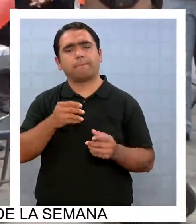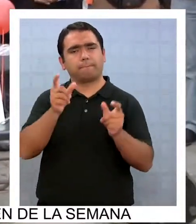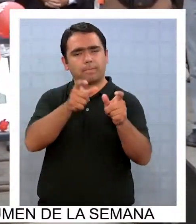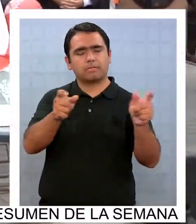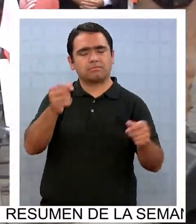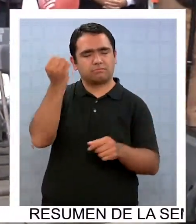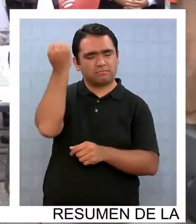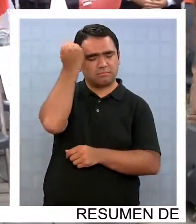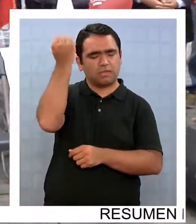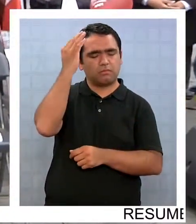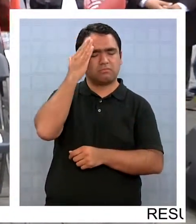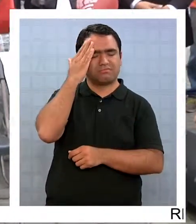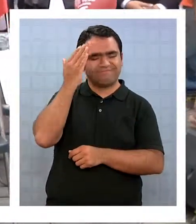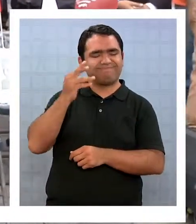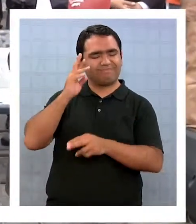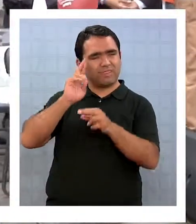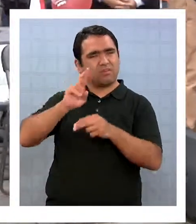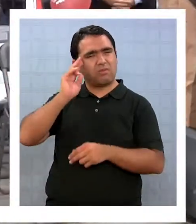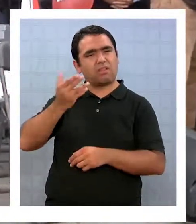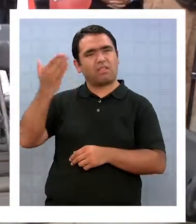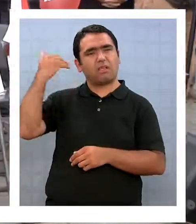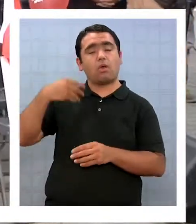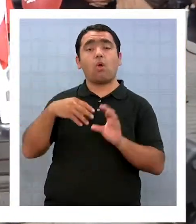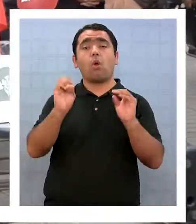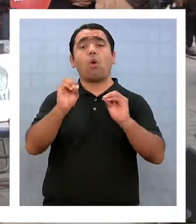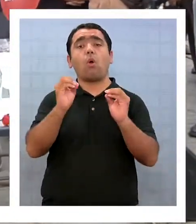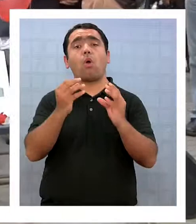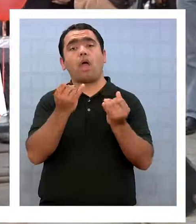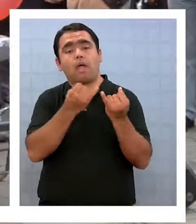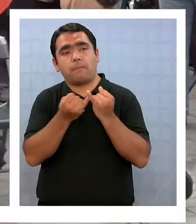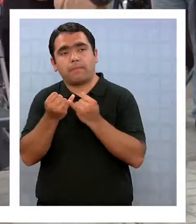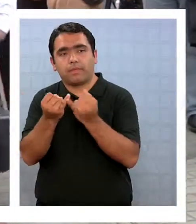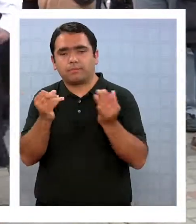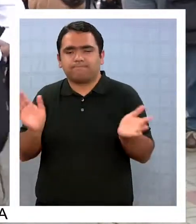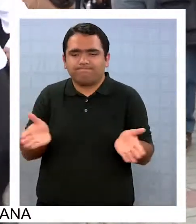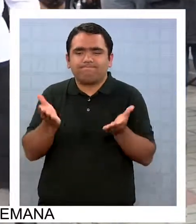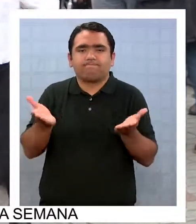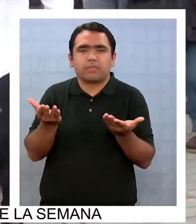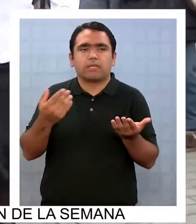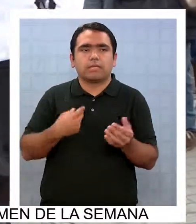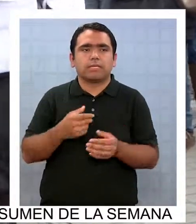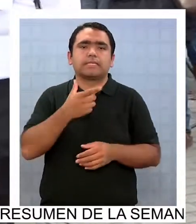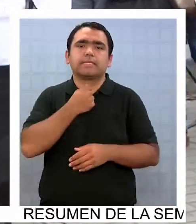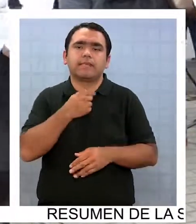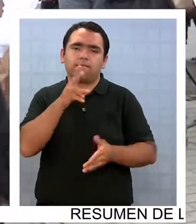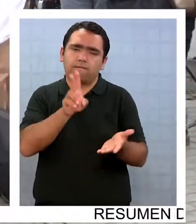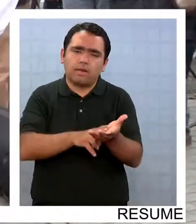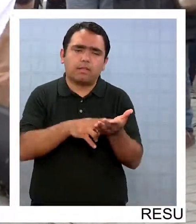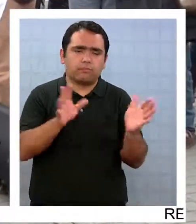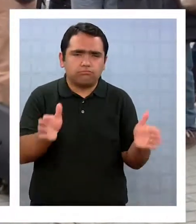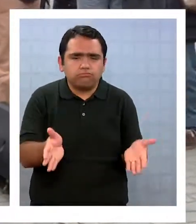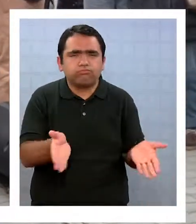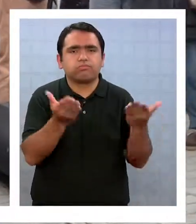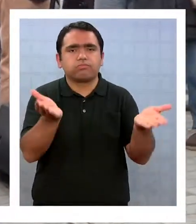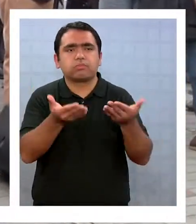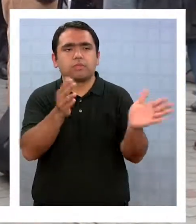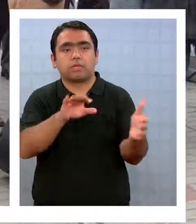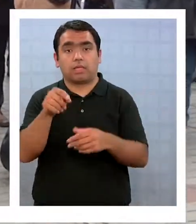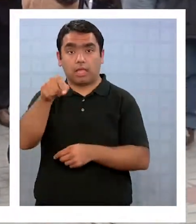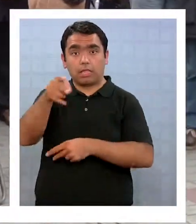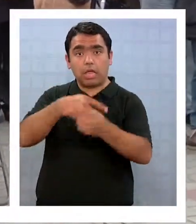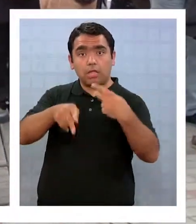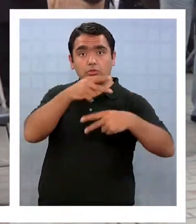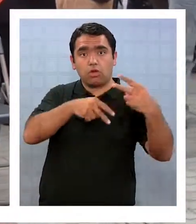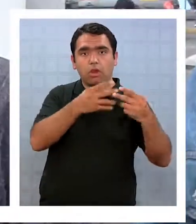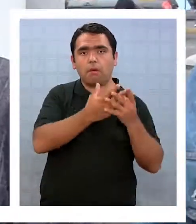del campo de prisioneros de Pizagua o de sus amigos, que esperan avanzar en el rescate de la verdad. Esta es la historia, y la historia no